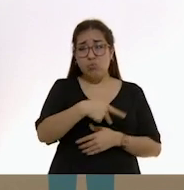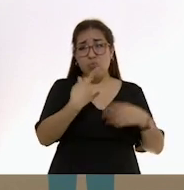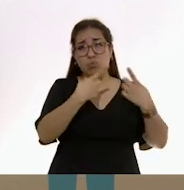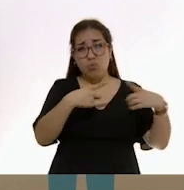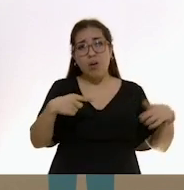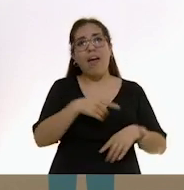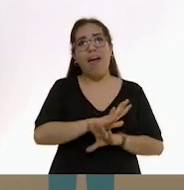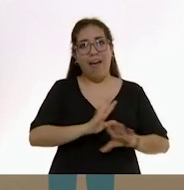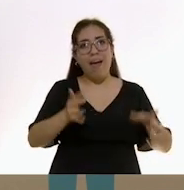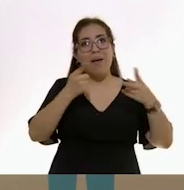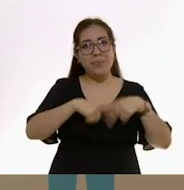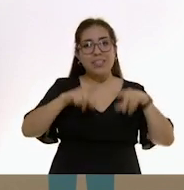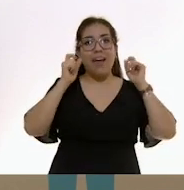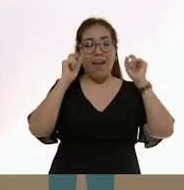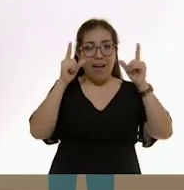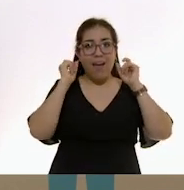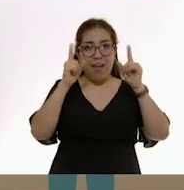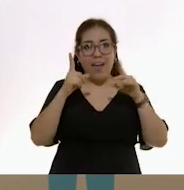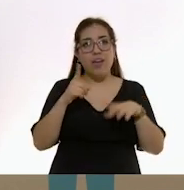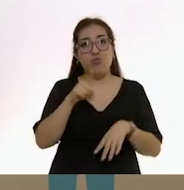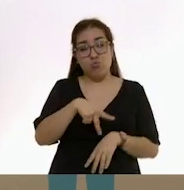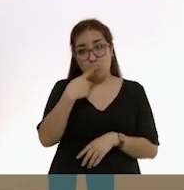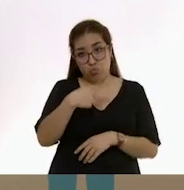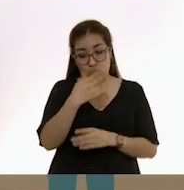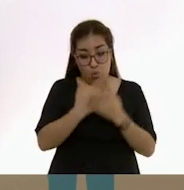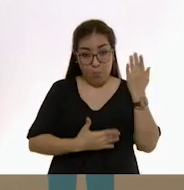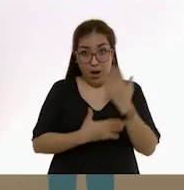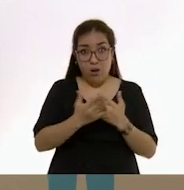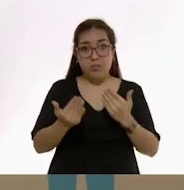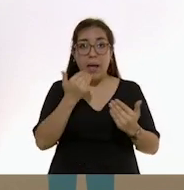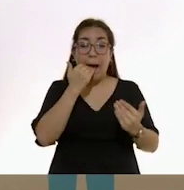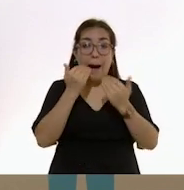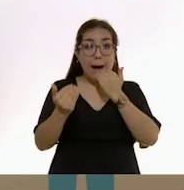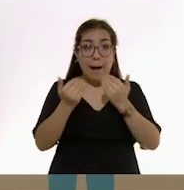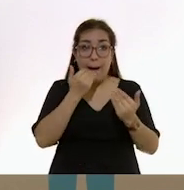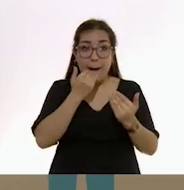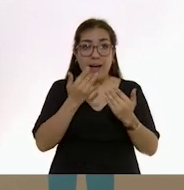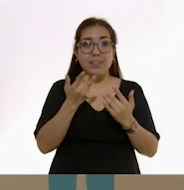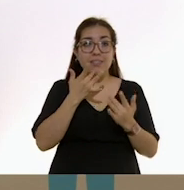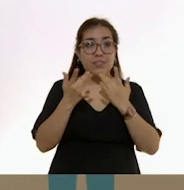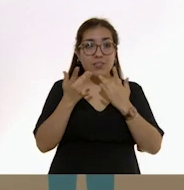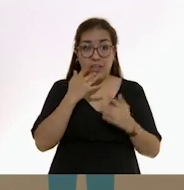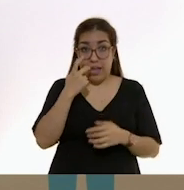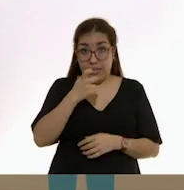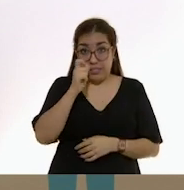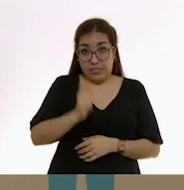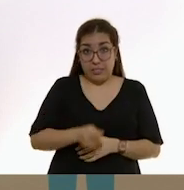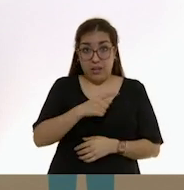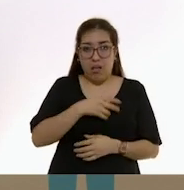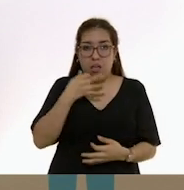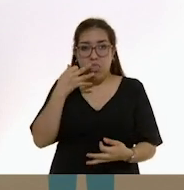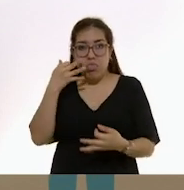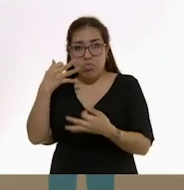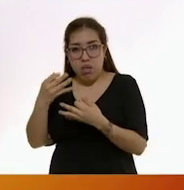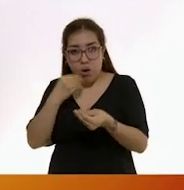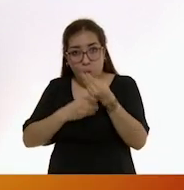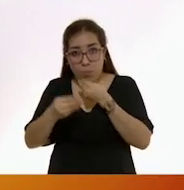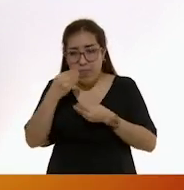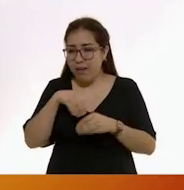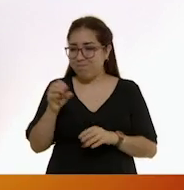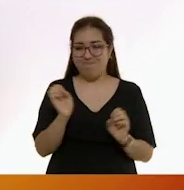más despierto y a llevarse las manos y objetos a la boca. Esto no significa que se le antojan los alimentos.